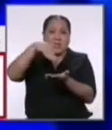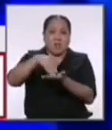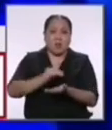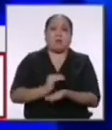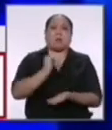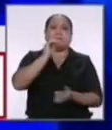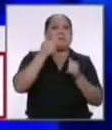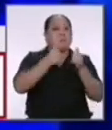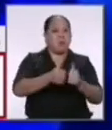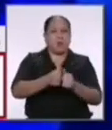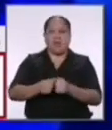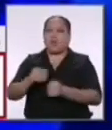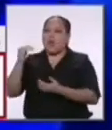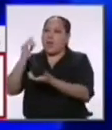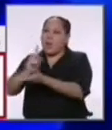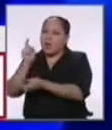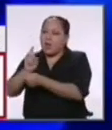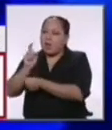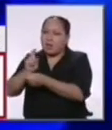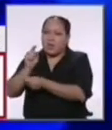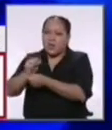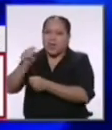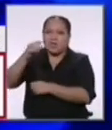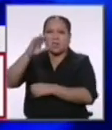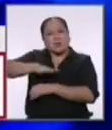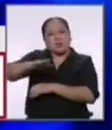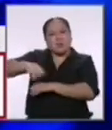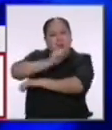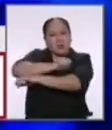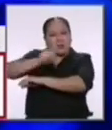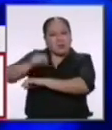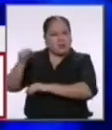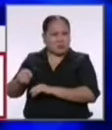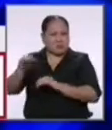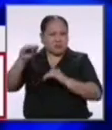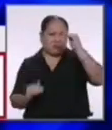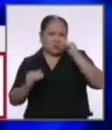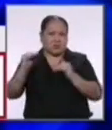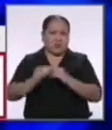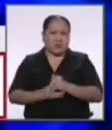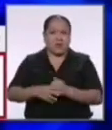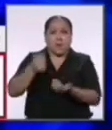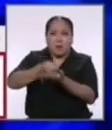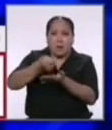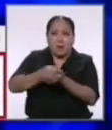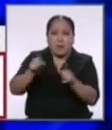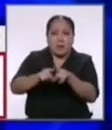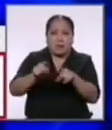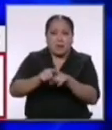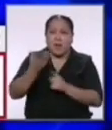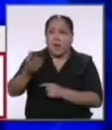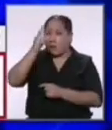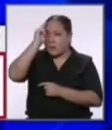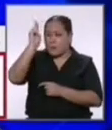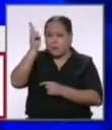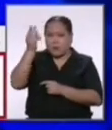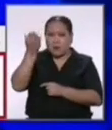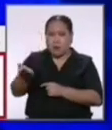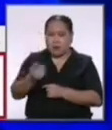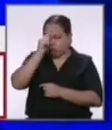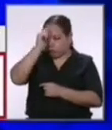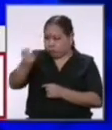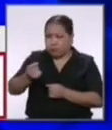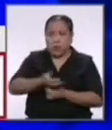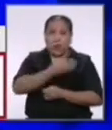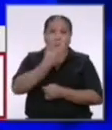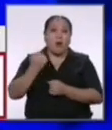reciben nuestros niños campesinos eso tiene que cambiar y para eso se necesita inversión inversión en el maestro además un maestro que tiene que tener mayor reconocimiento como ocurre en